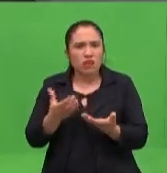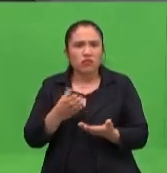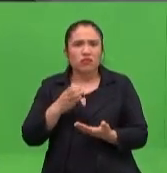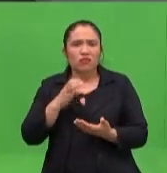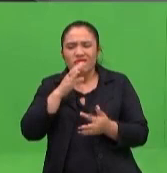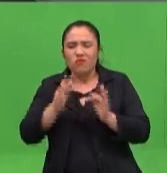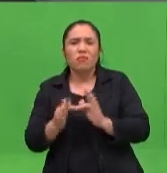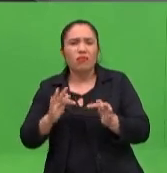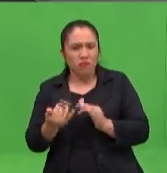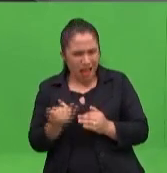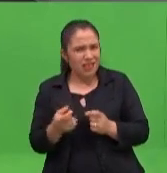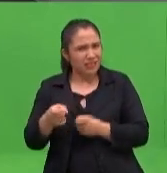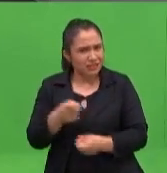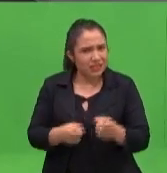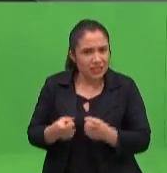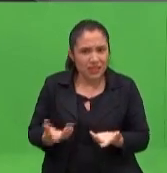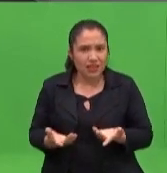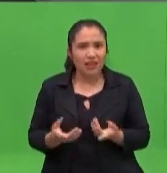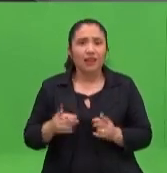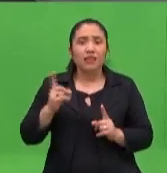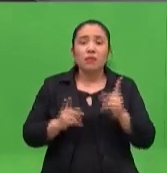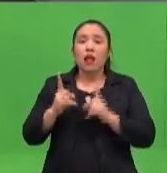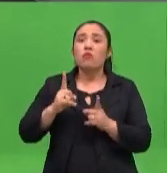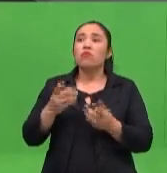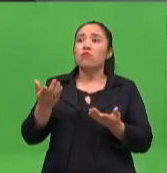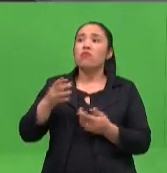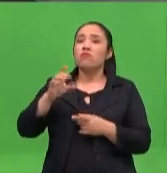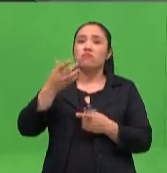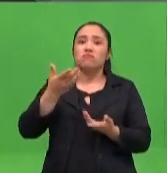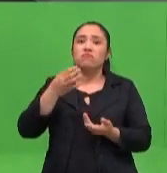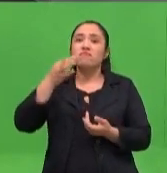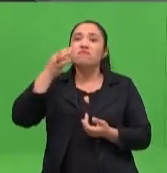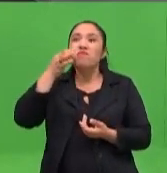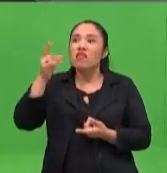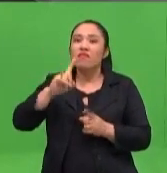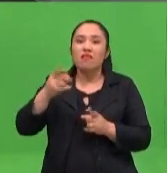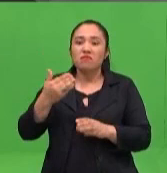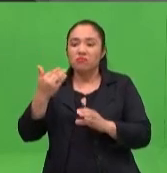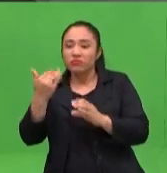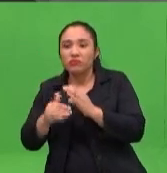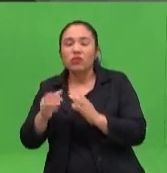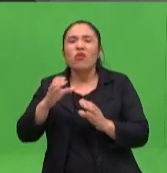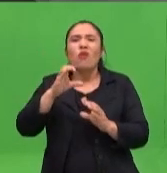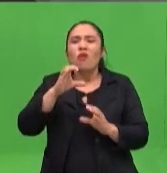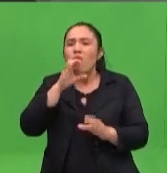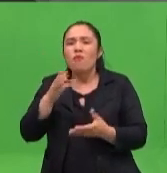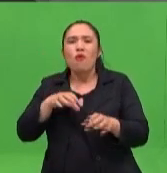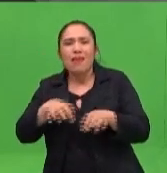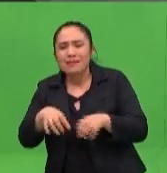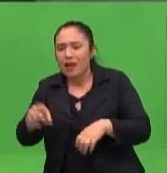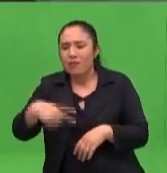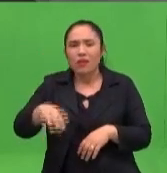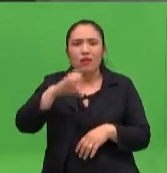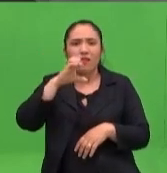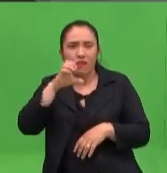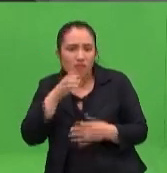O llega también en la descarga una prueba y no sé. ¿Cómo va a ser esto? Sí, de hecho